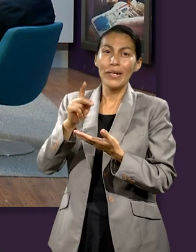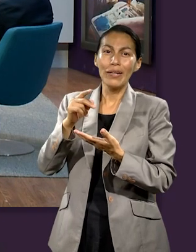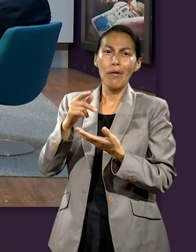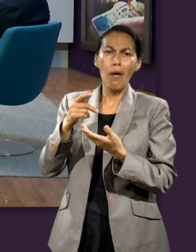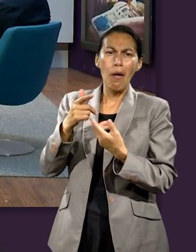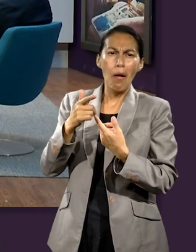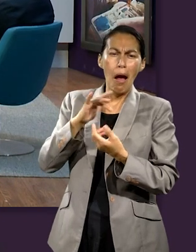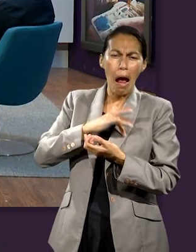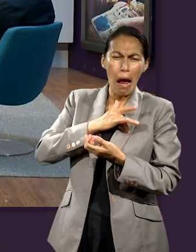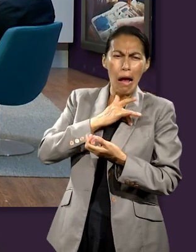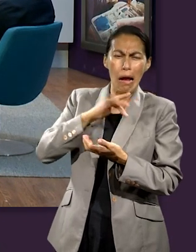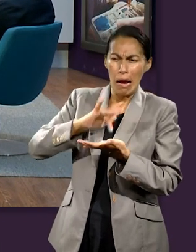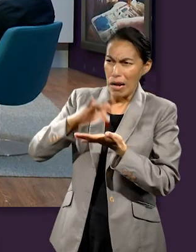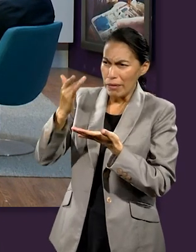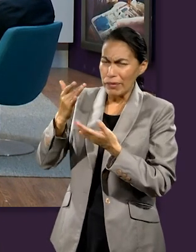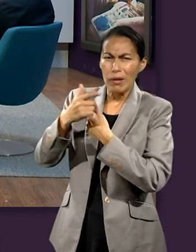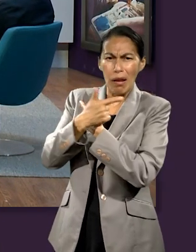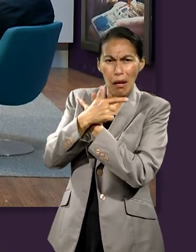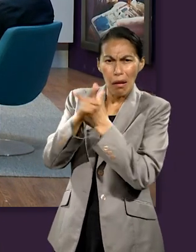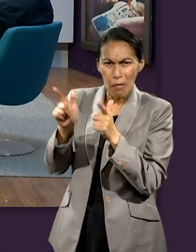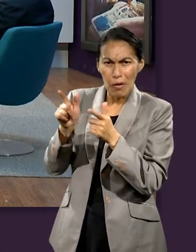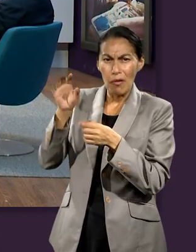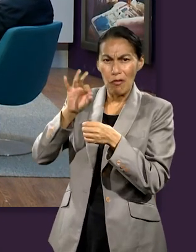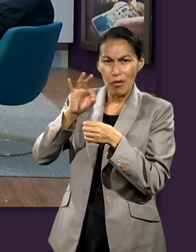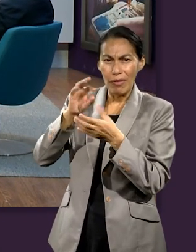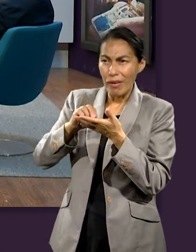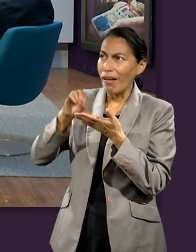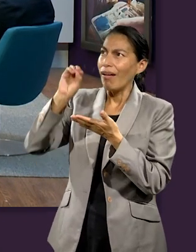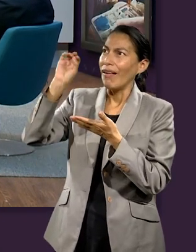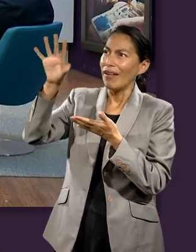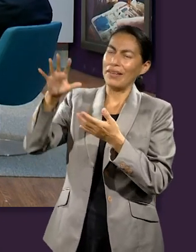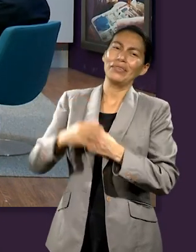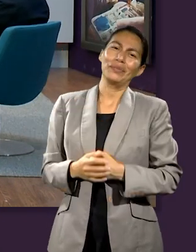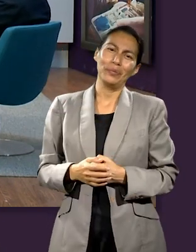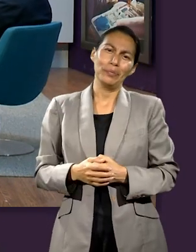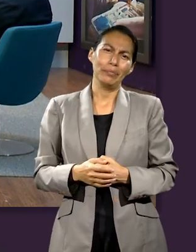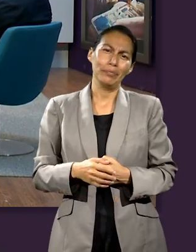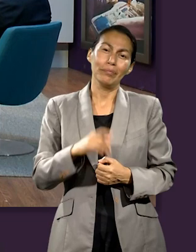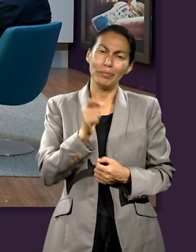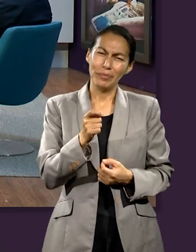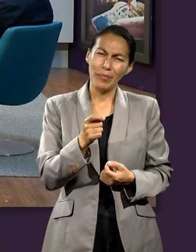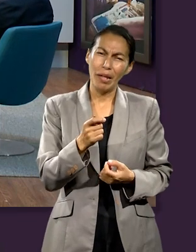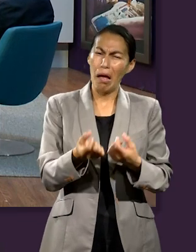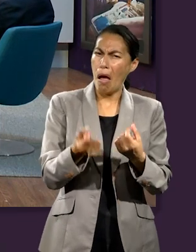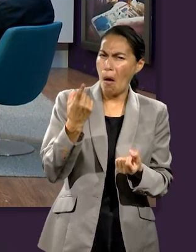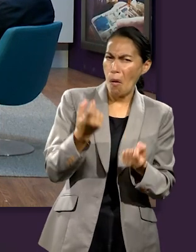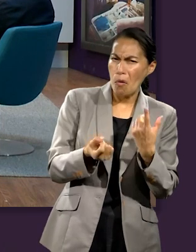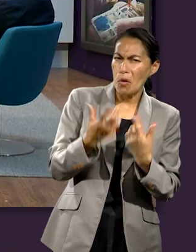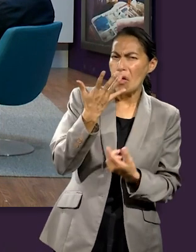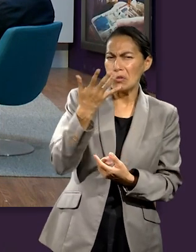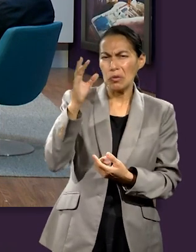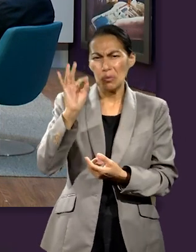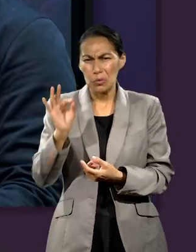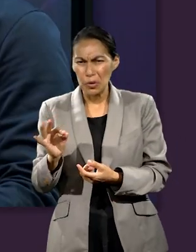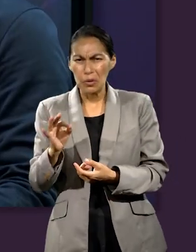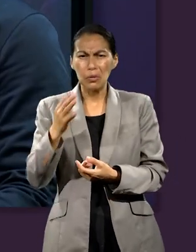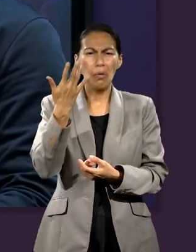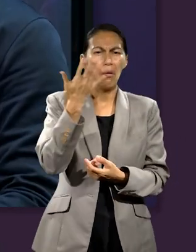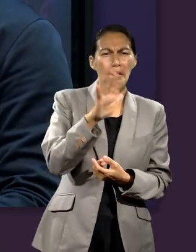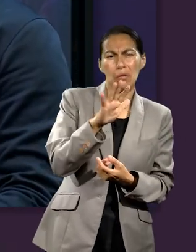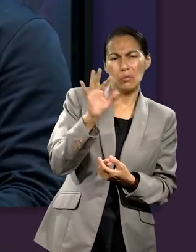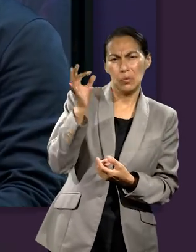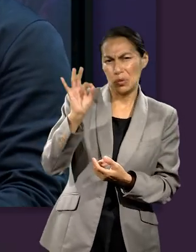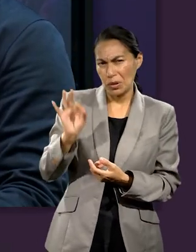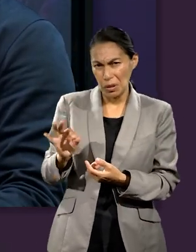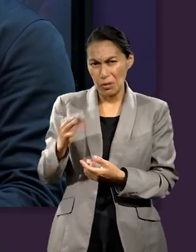terreno más práctico. Podríamos decir que si alguien propone dar el 5, 10%, 15%, pues